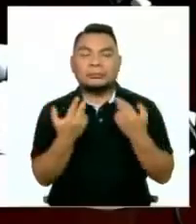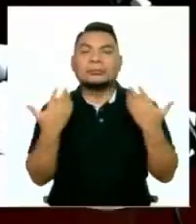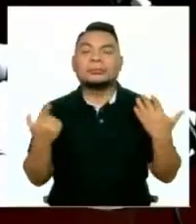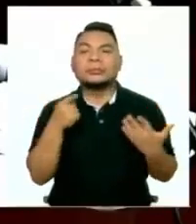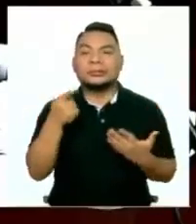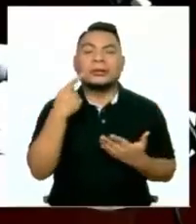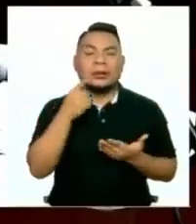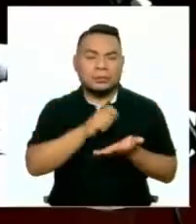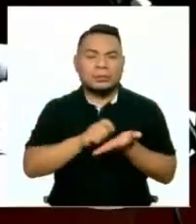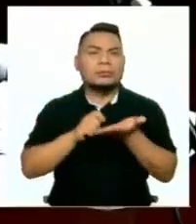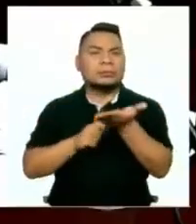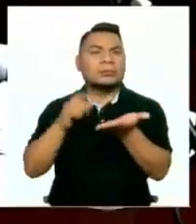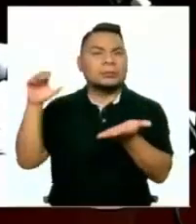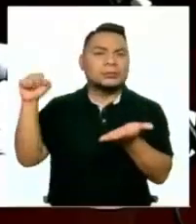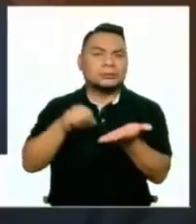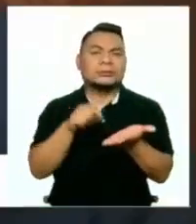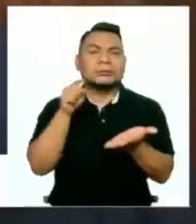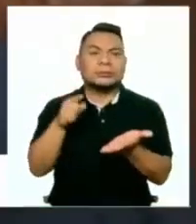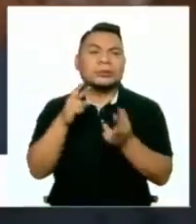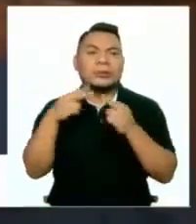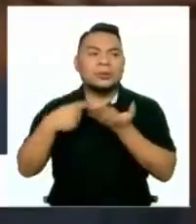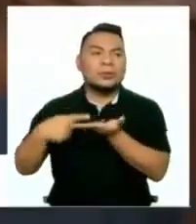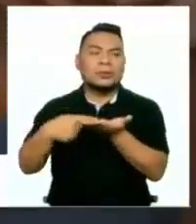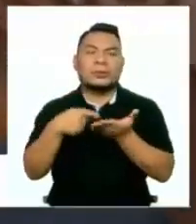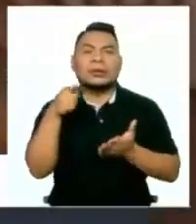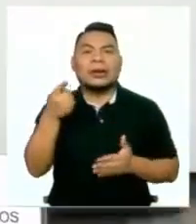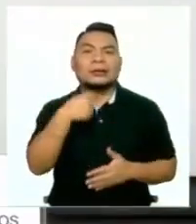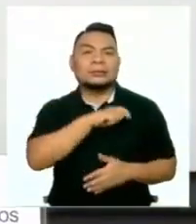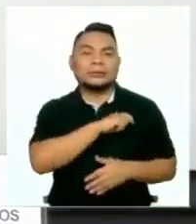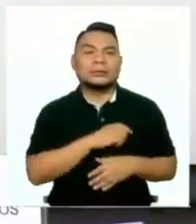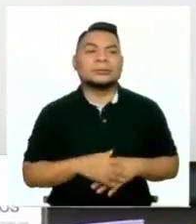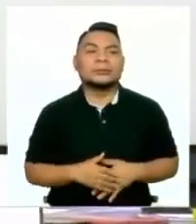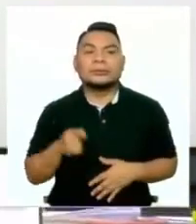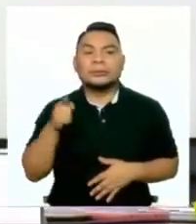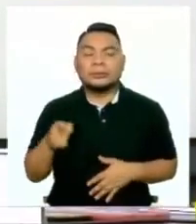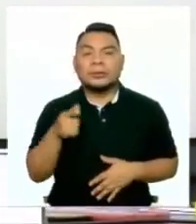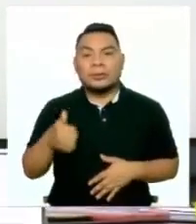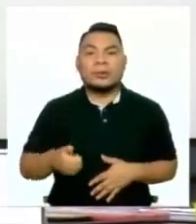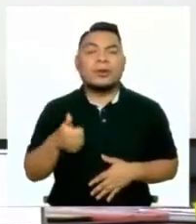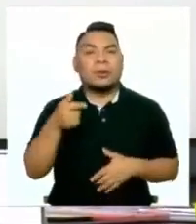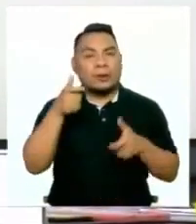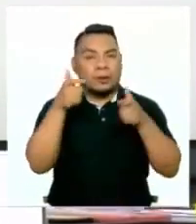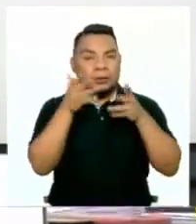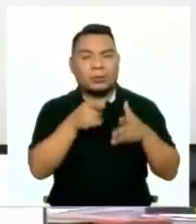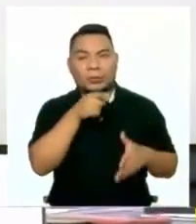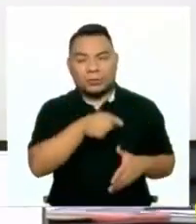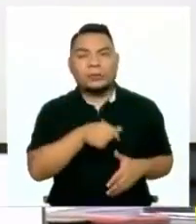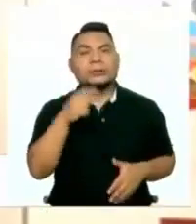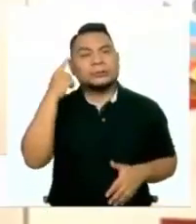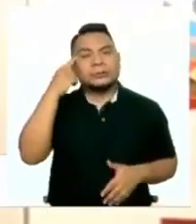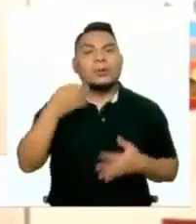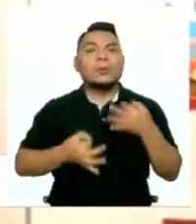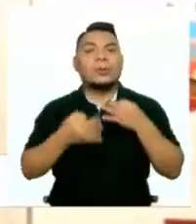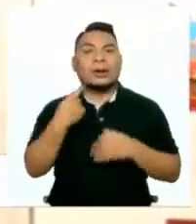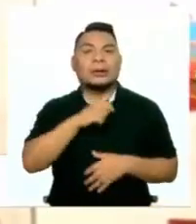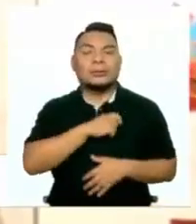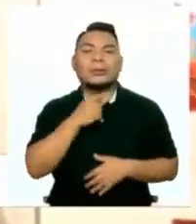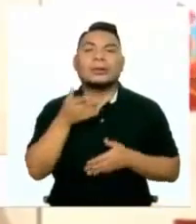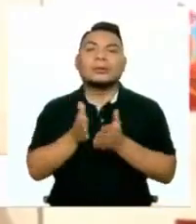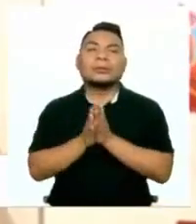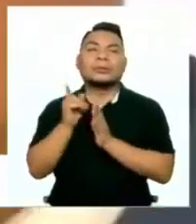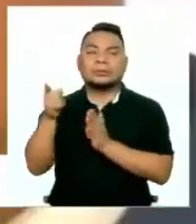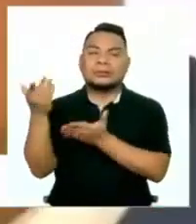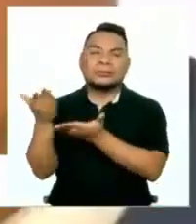de extradición del ex magistrado en la audiencia nacional de España. El procurador confía en que la justicia española rechace el último